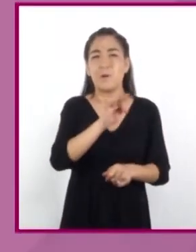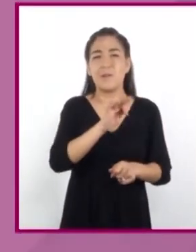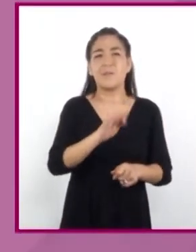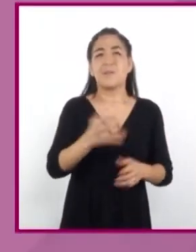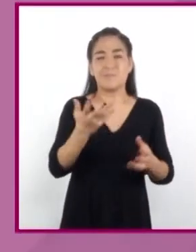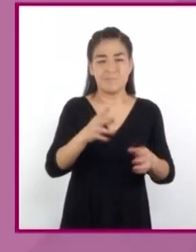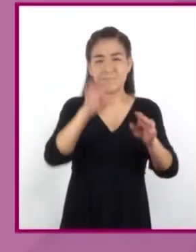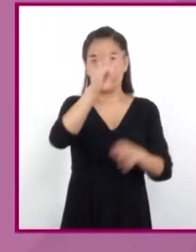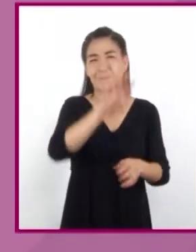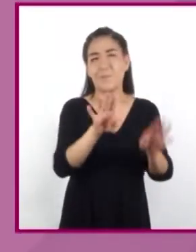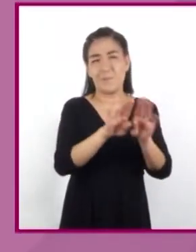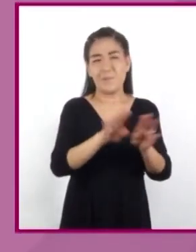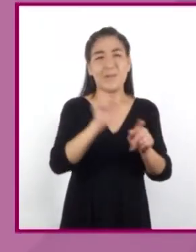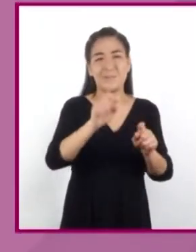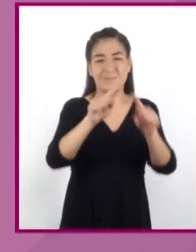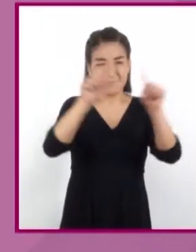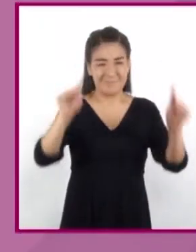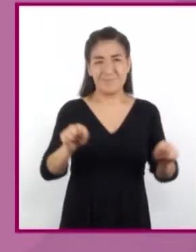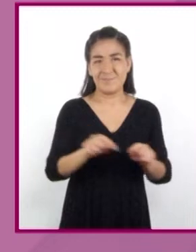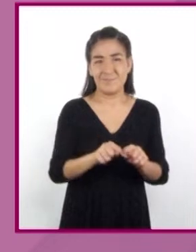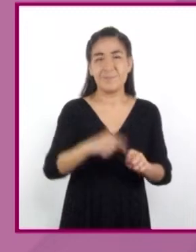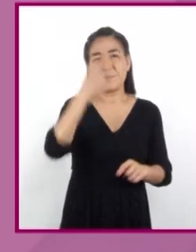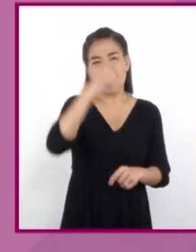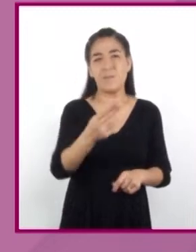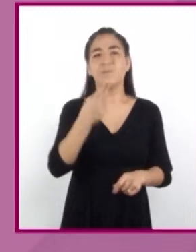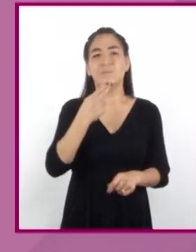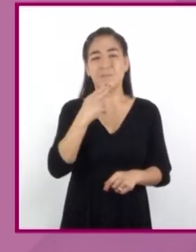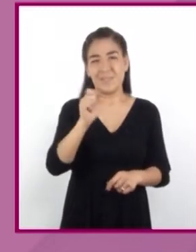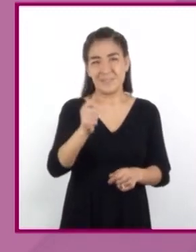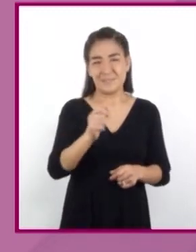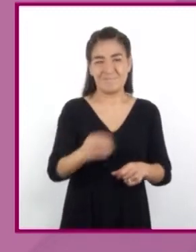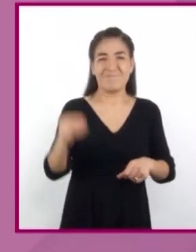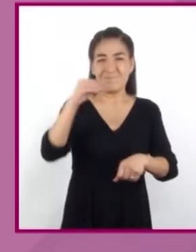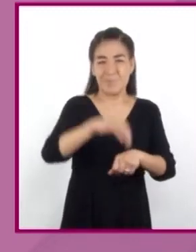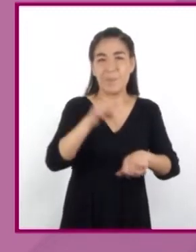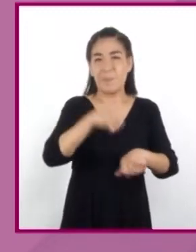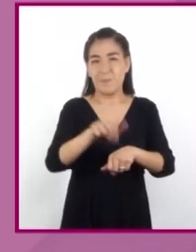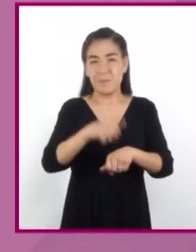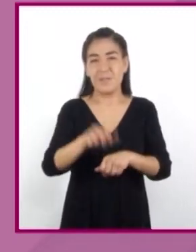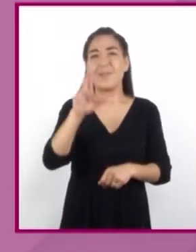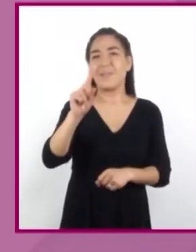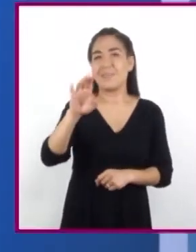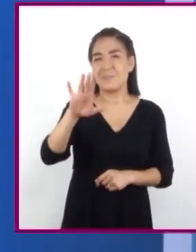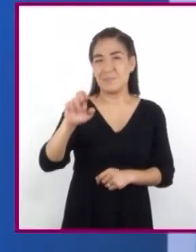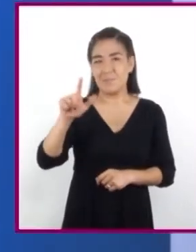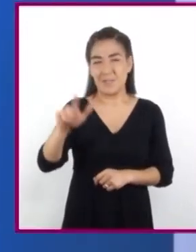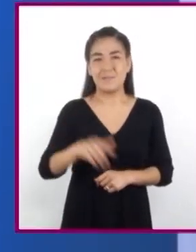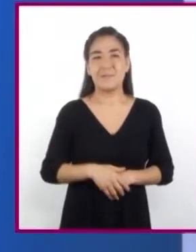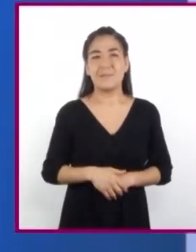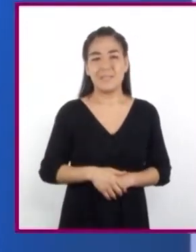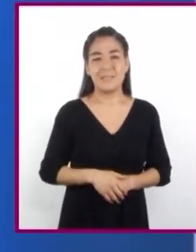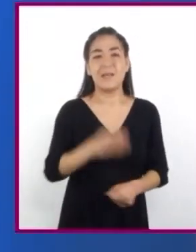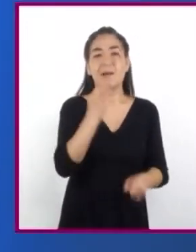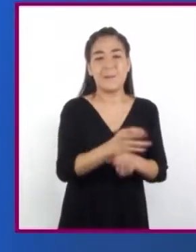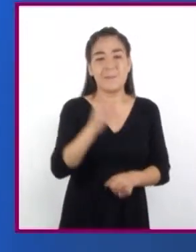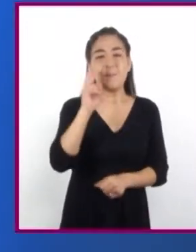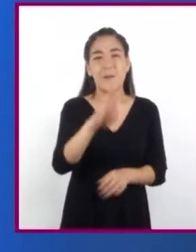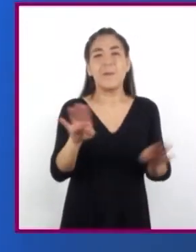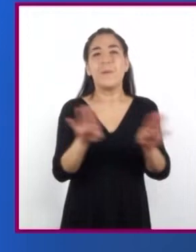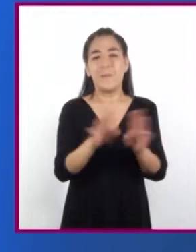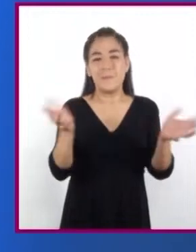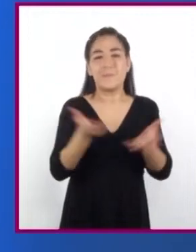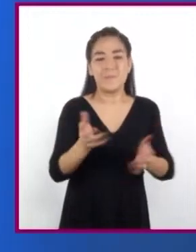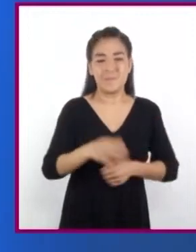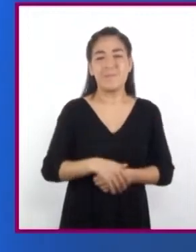una tabla de variación utilizando la constante de proporcionalidad con número decimal? Aquí encontrarán cómo hacerlo